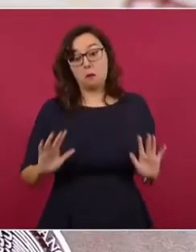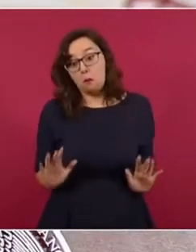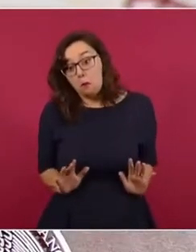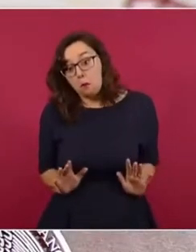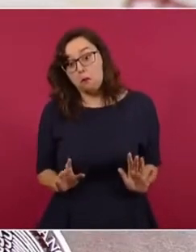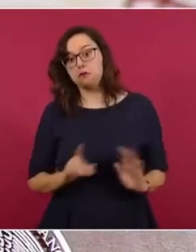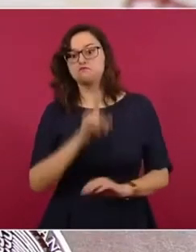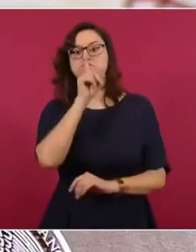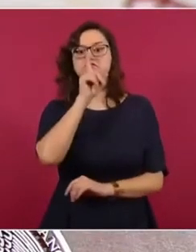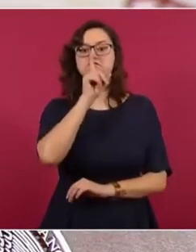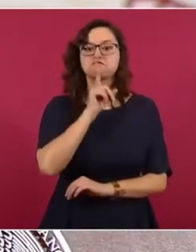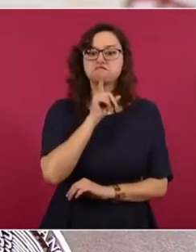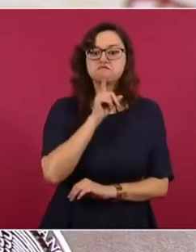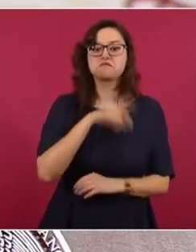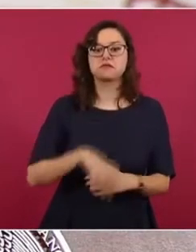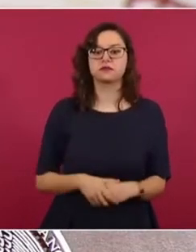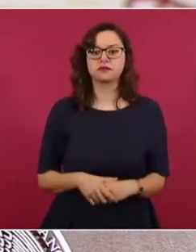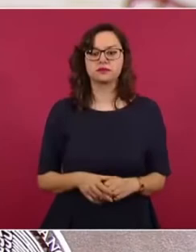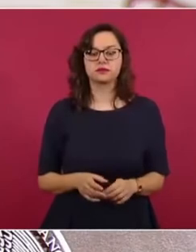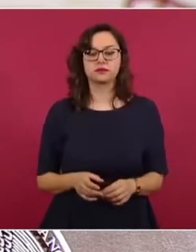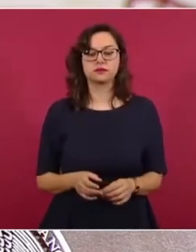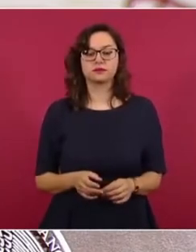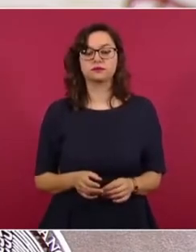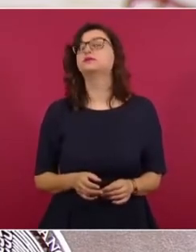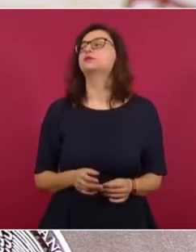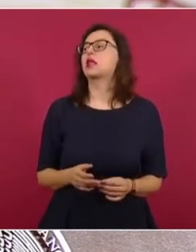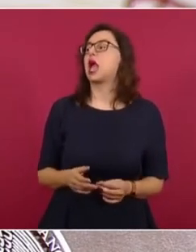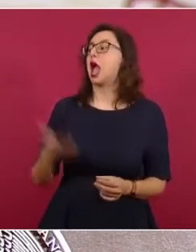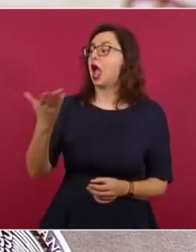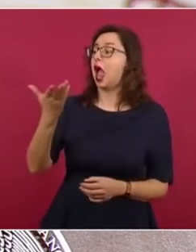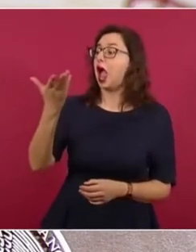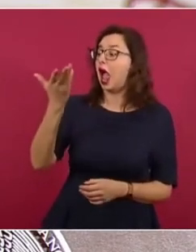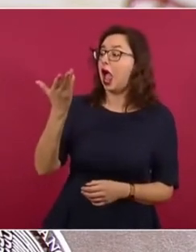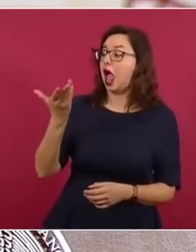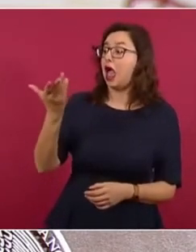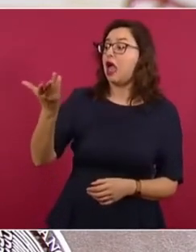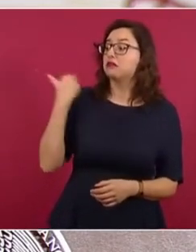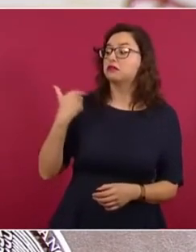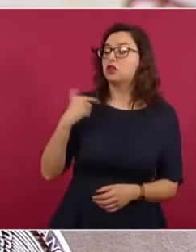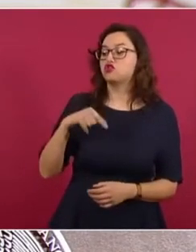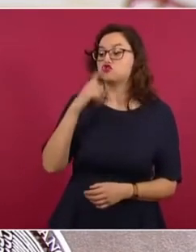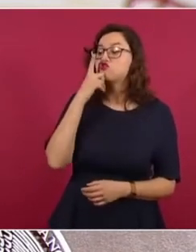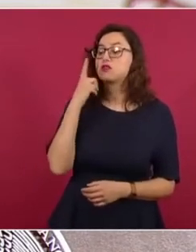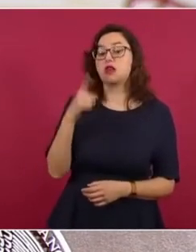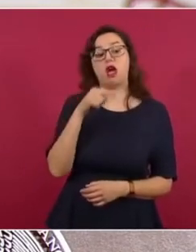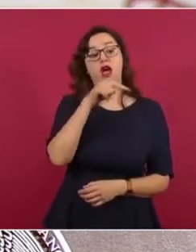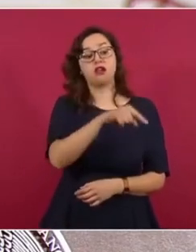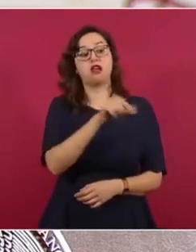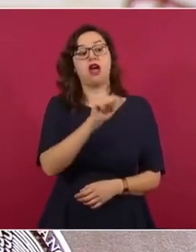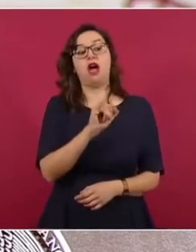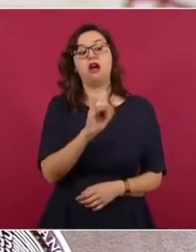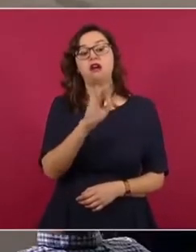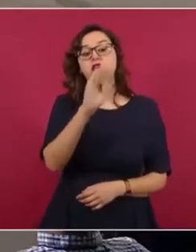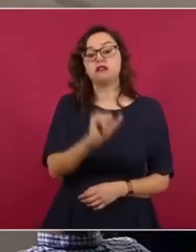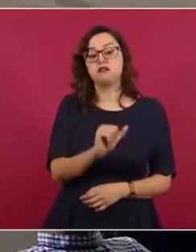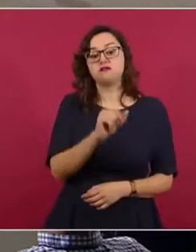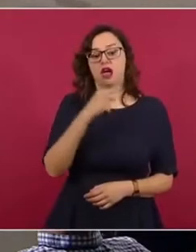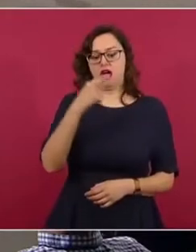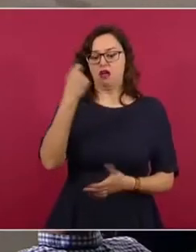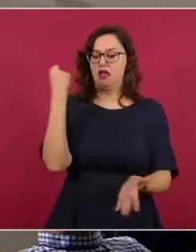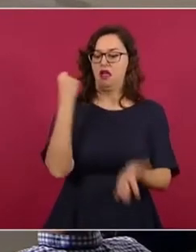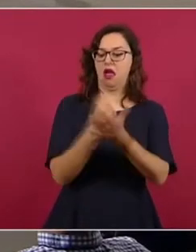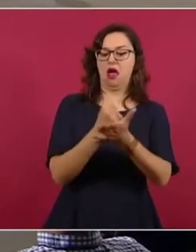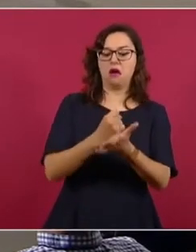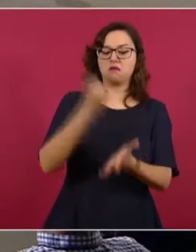Cuando escribí que el gobierno obligaría a las aerolíneas a usar el mamut mexicano del AIFA, López Obrador me atacó en la